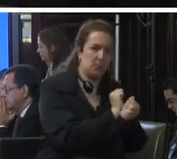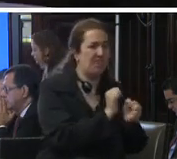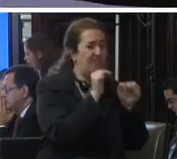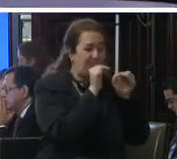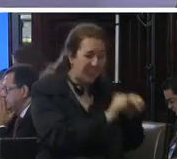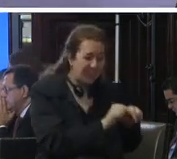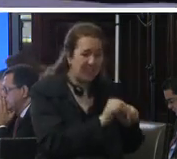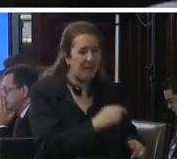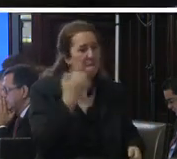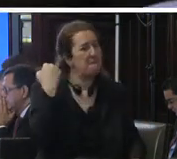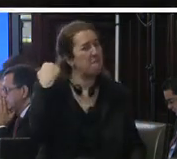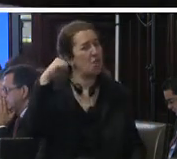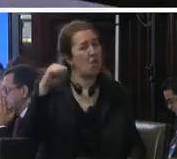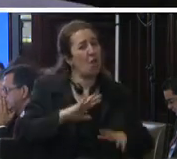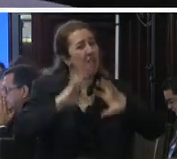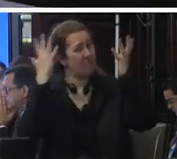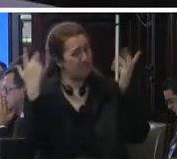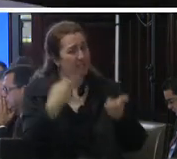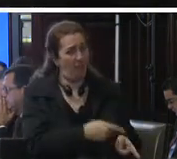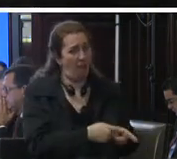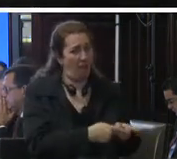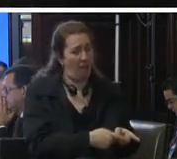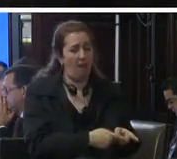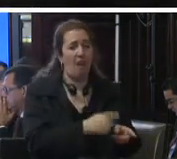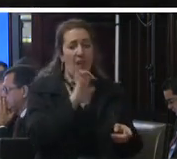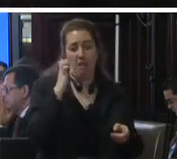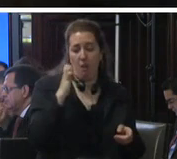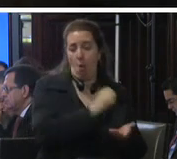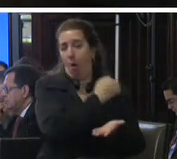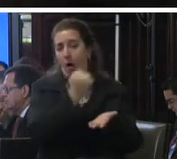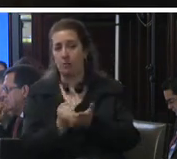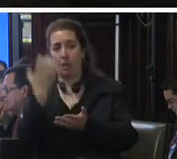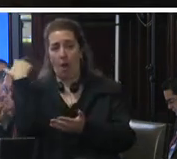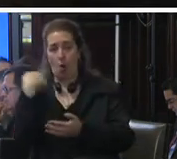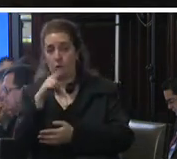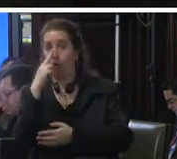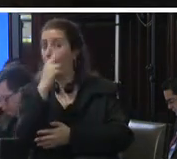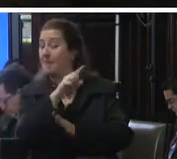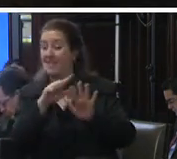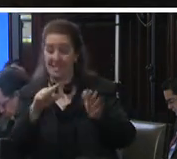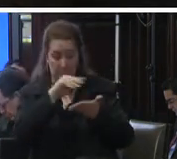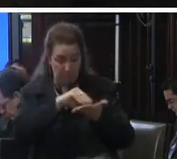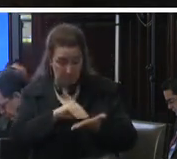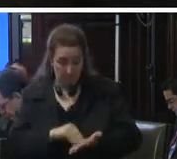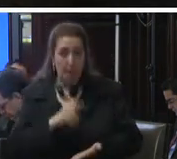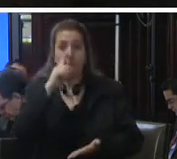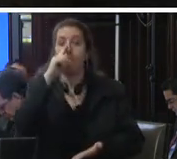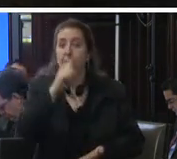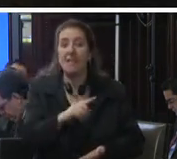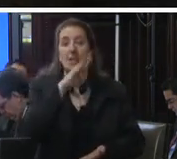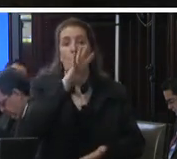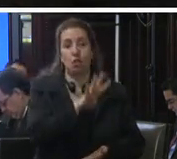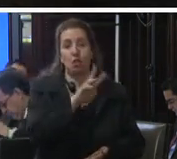existe dentro de los centros de reinserción social de enero a agosto 2017 se tienen registrado mil 422